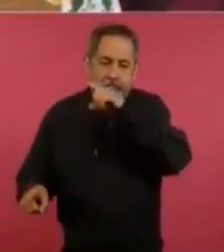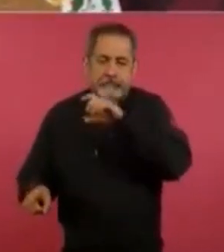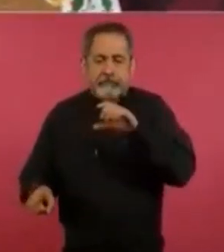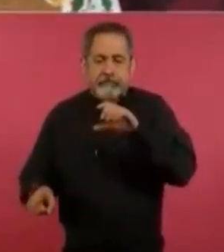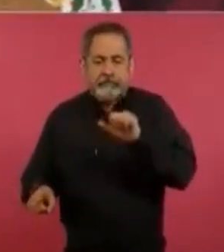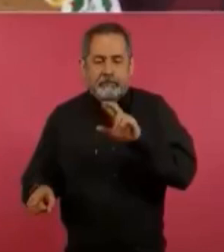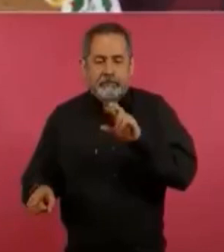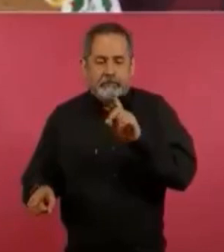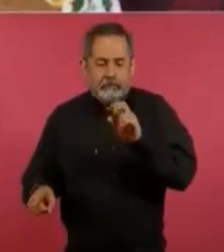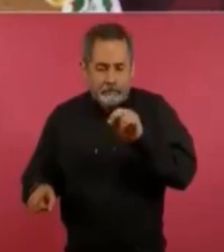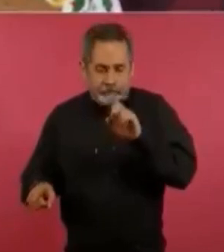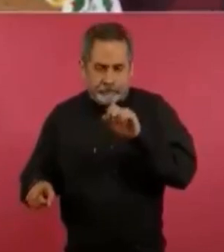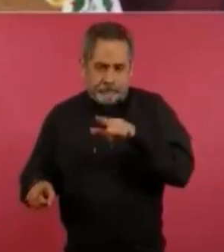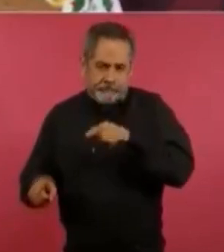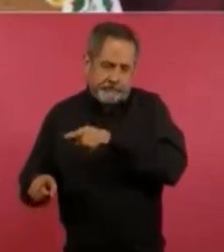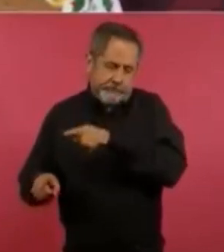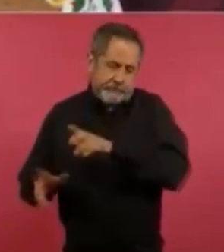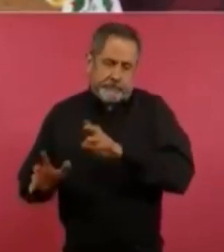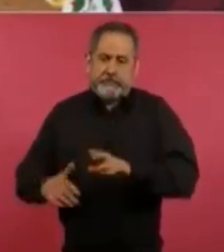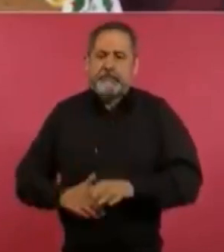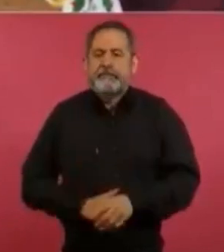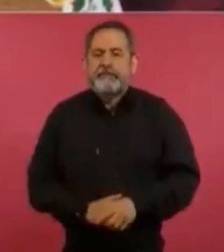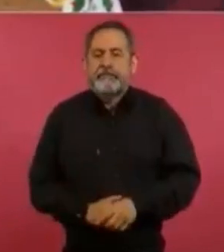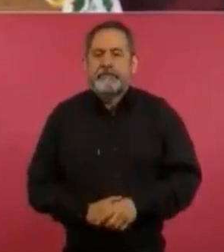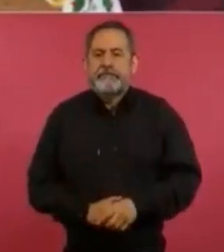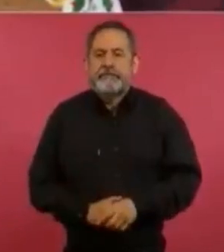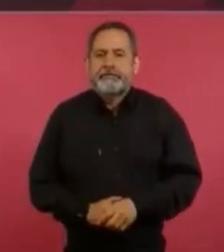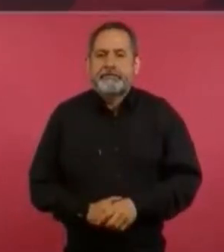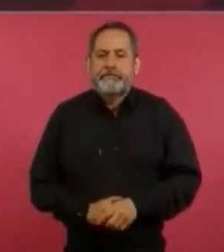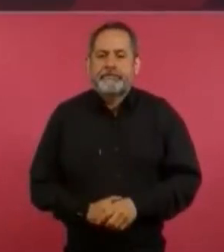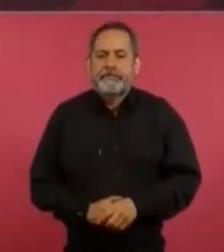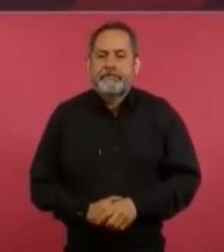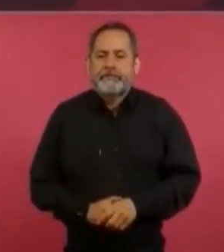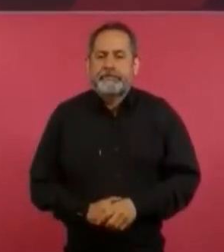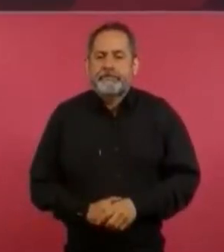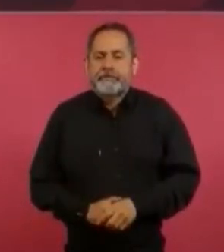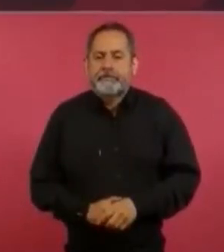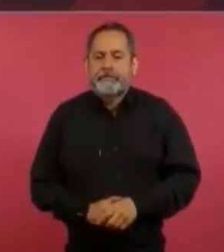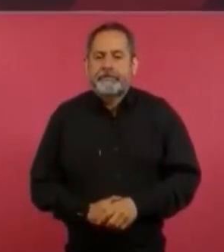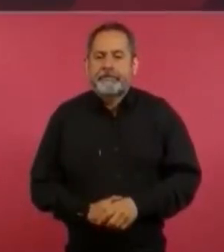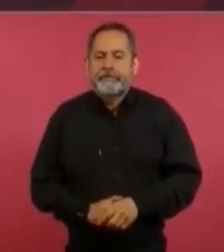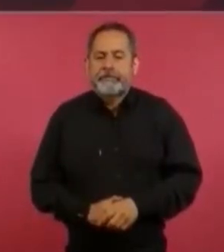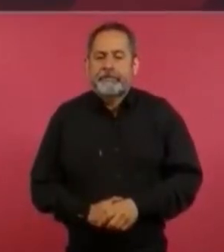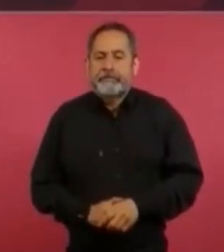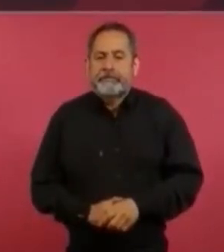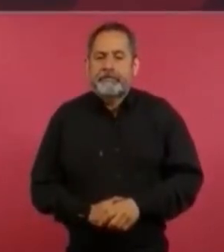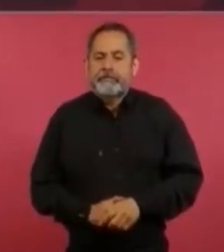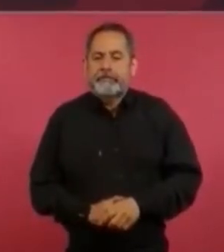y pues